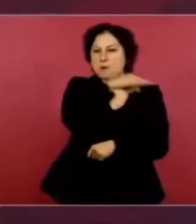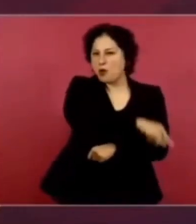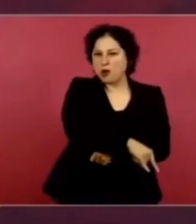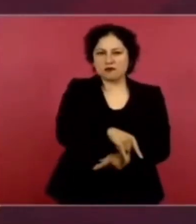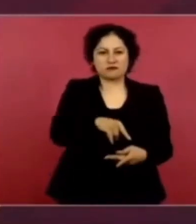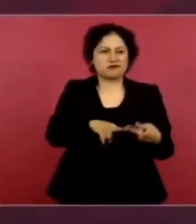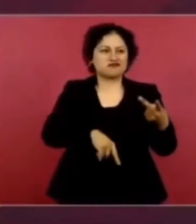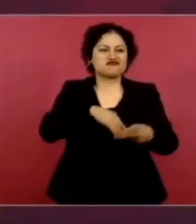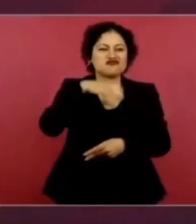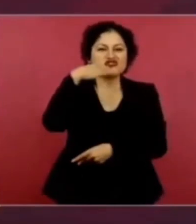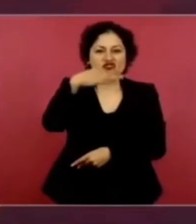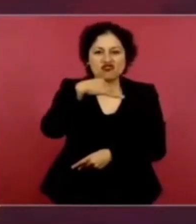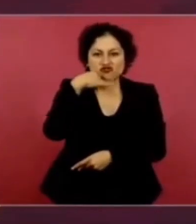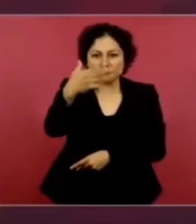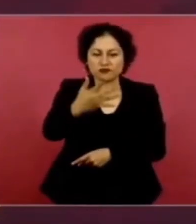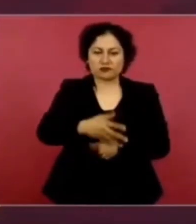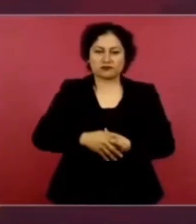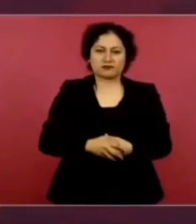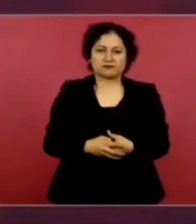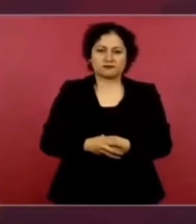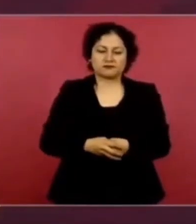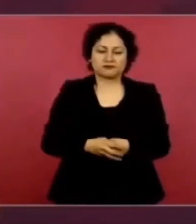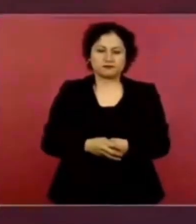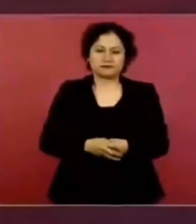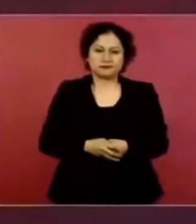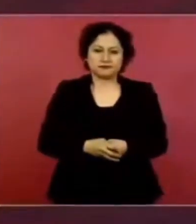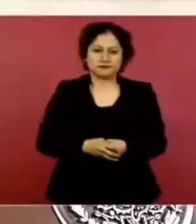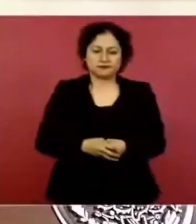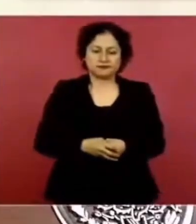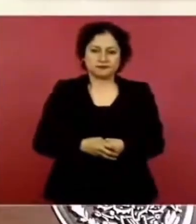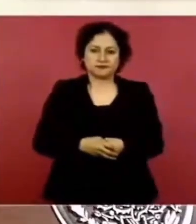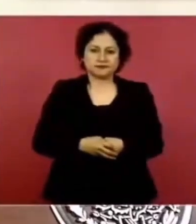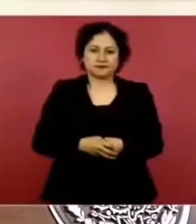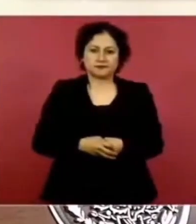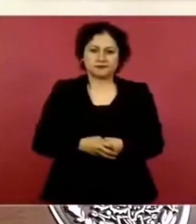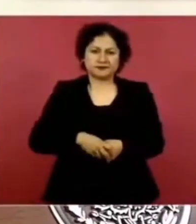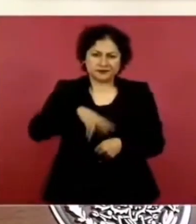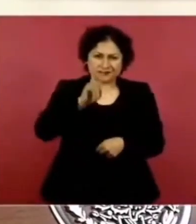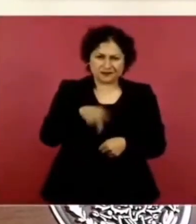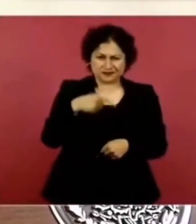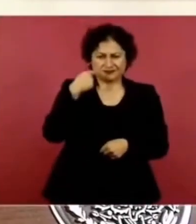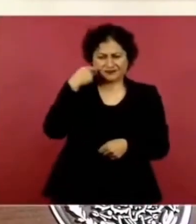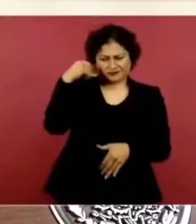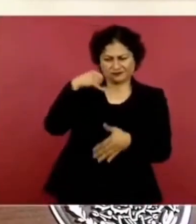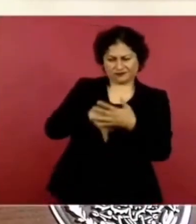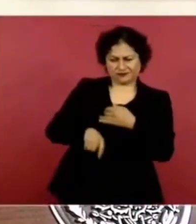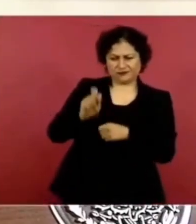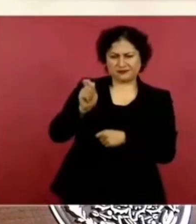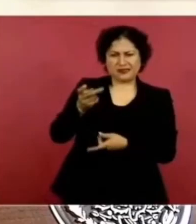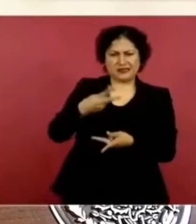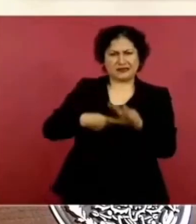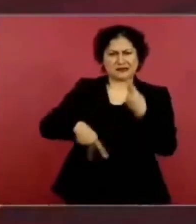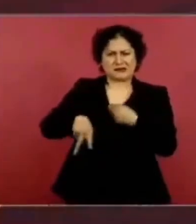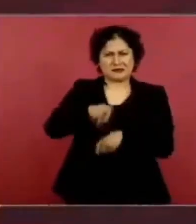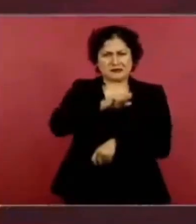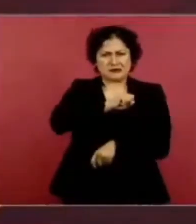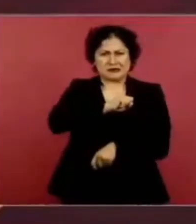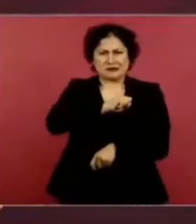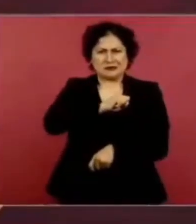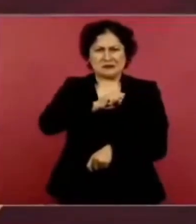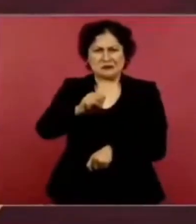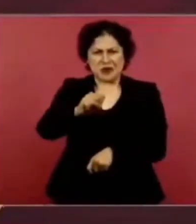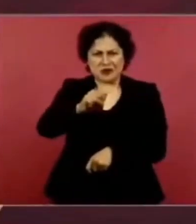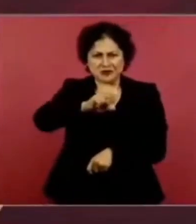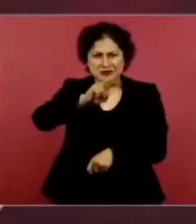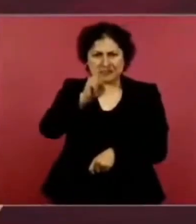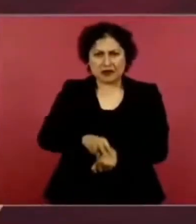y de malas entrañas, porque todo esto lo están